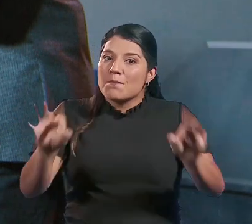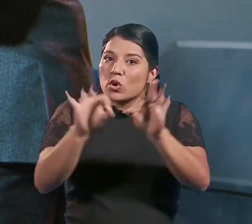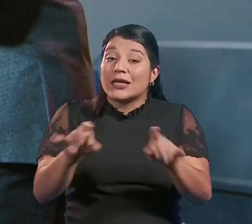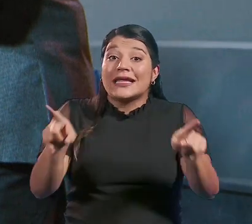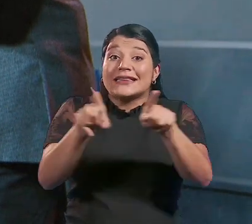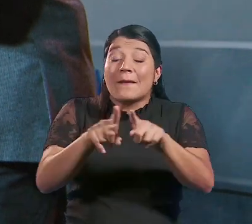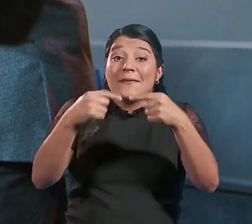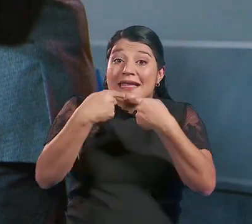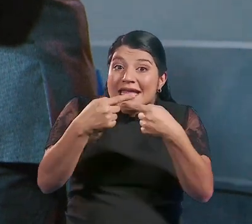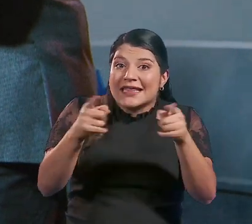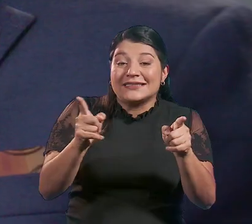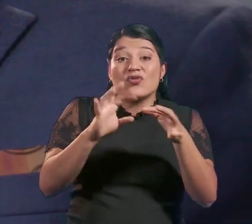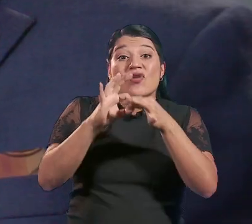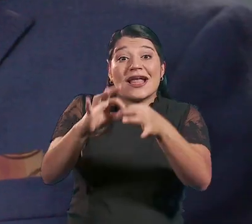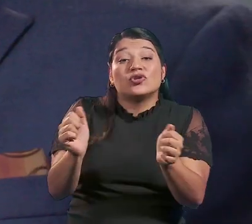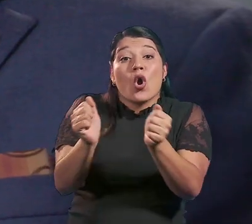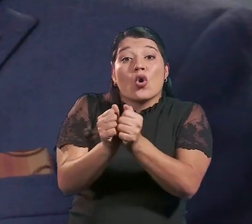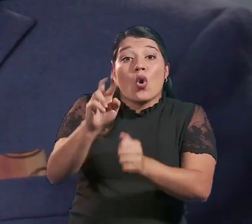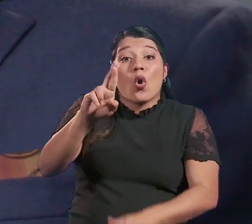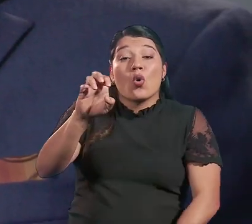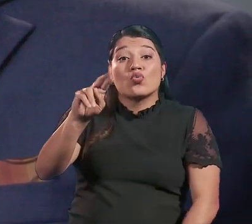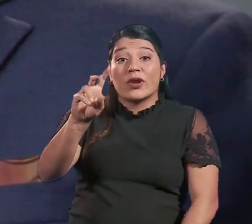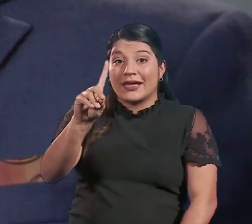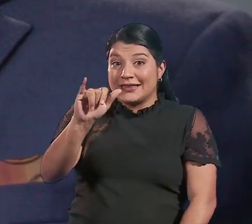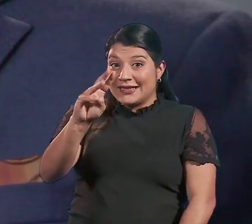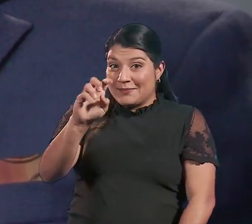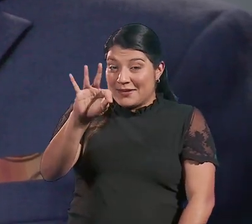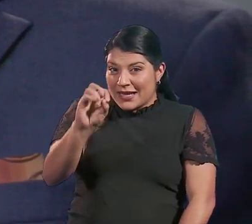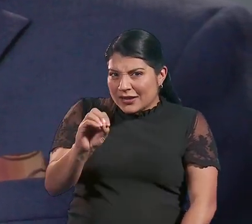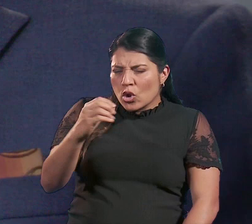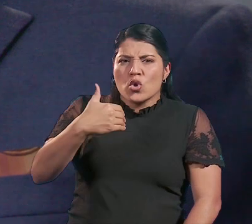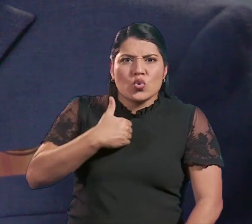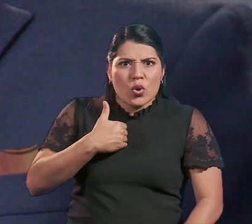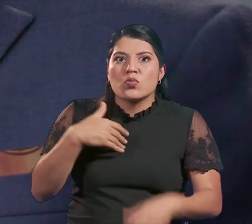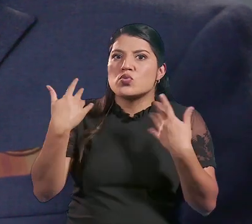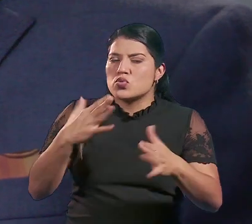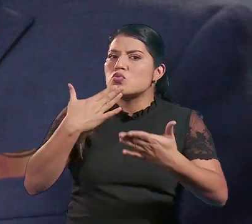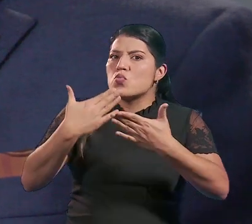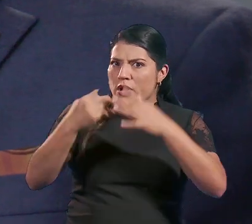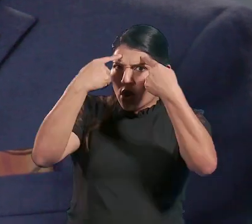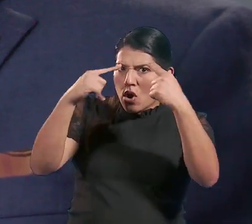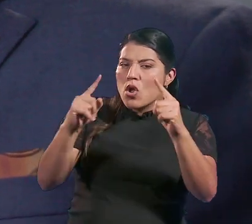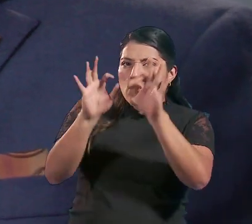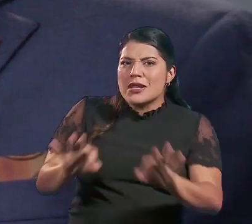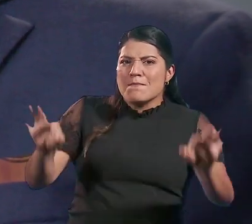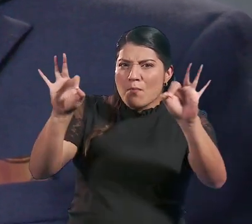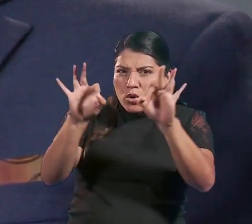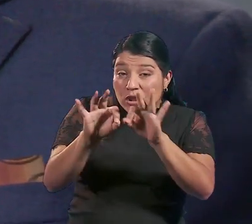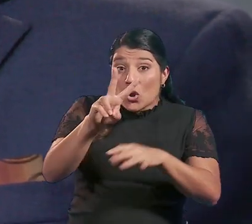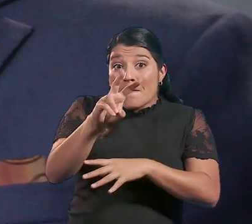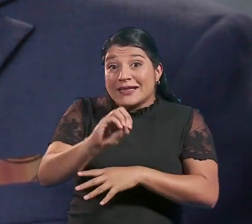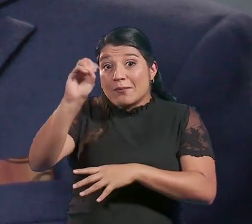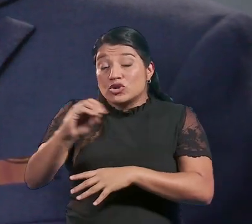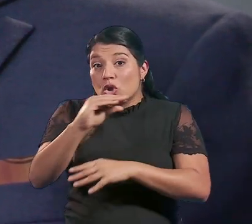señalarles que en términos de rendimiento de la cartera que administramos, tuvimos rendimientos exitosos, rendimientos importantes